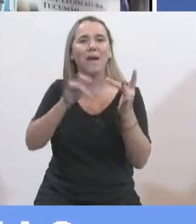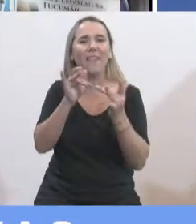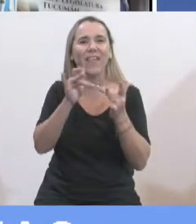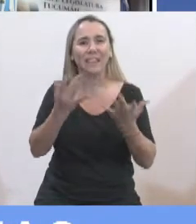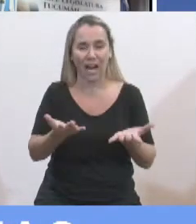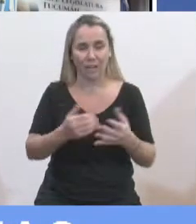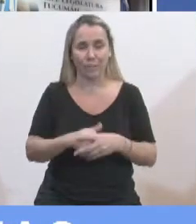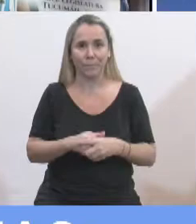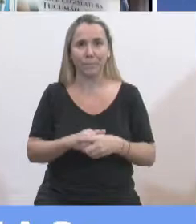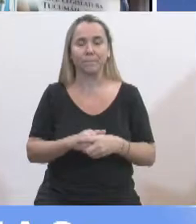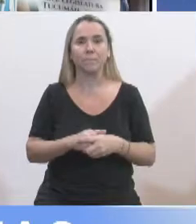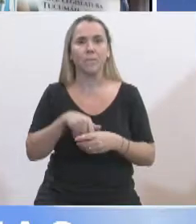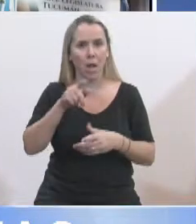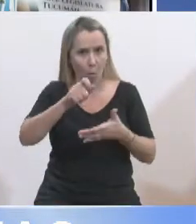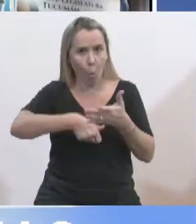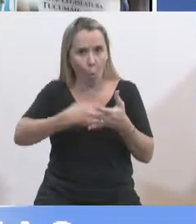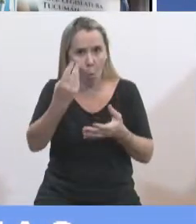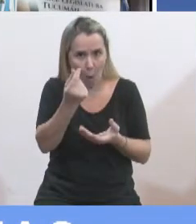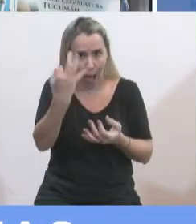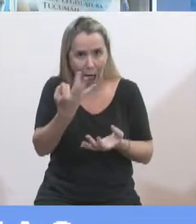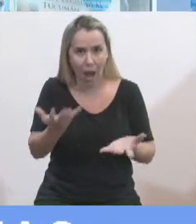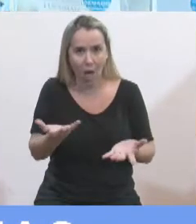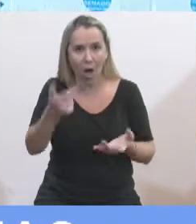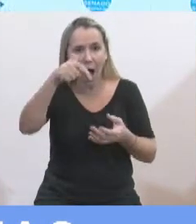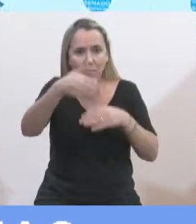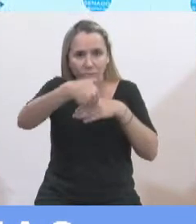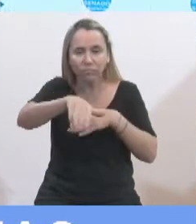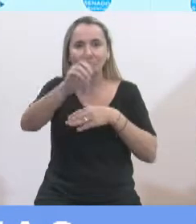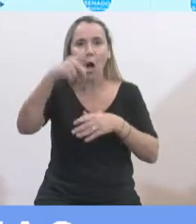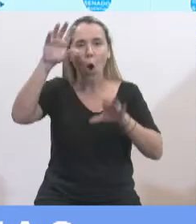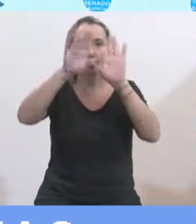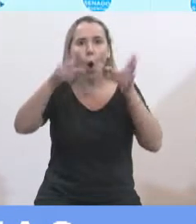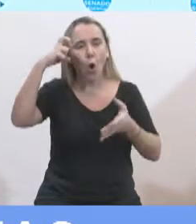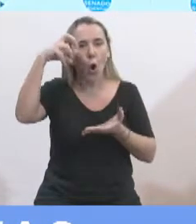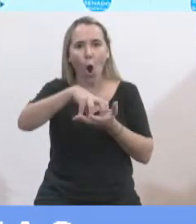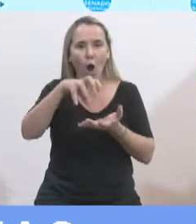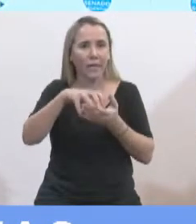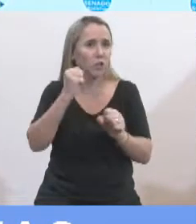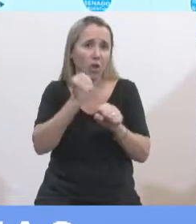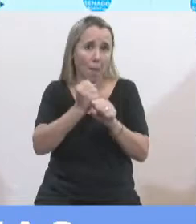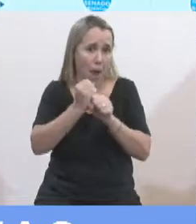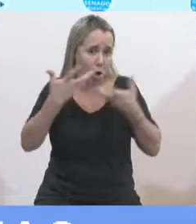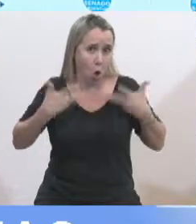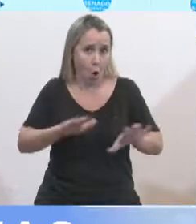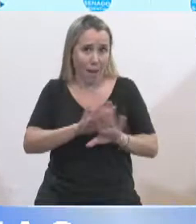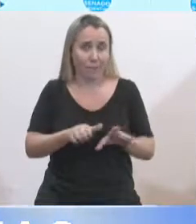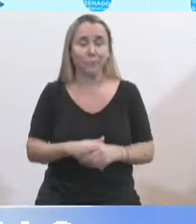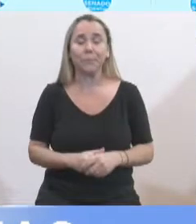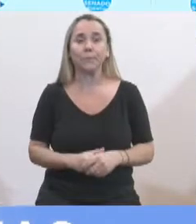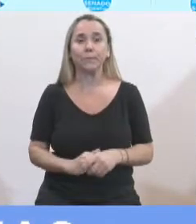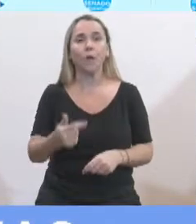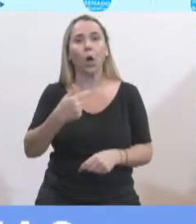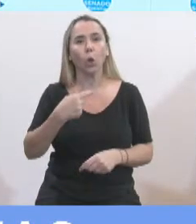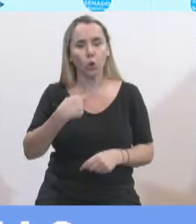que es absolutamente válido. A partir de ahí el funcionamiento del Congreso es absolutamente normal. Yo coincido